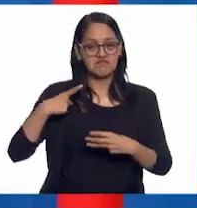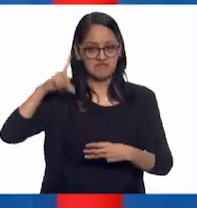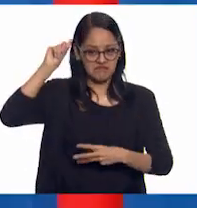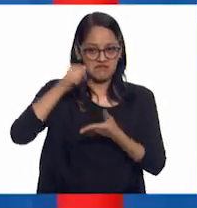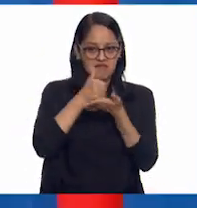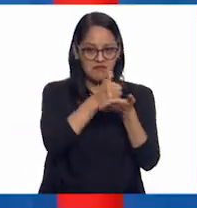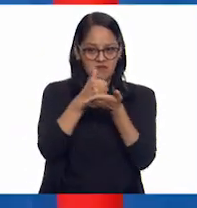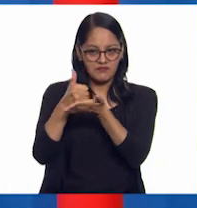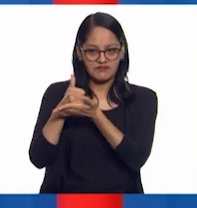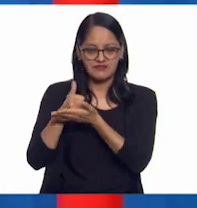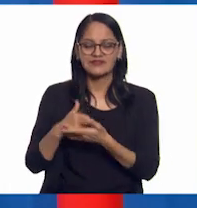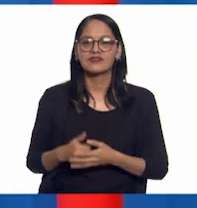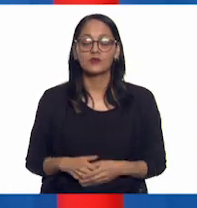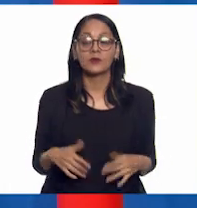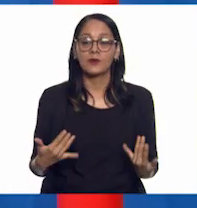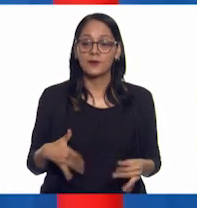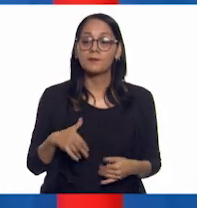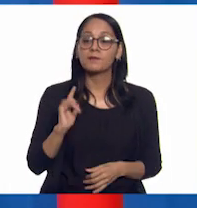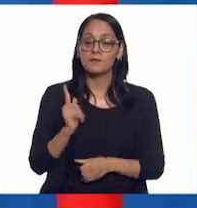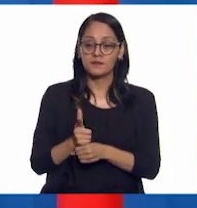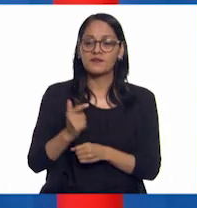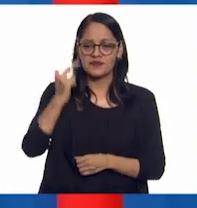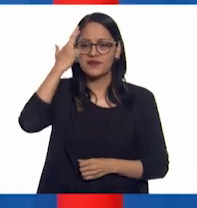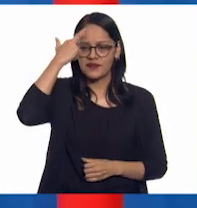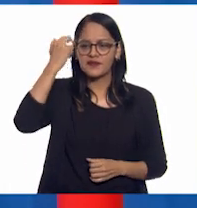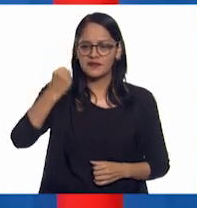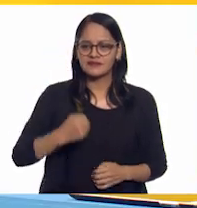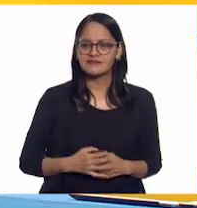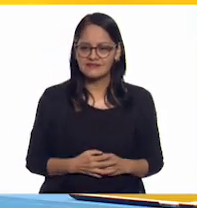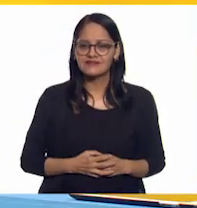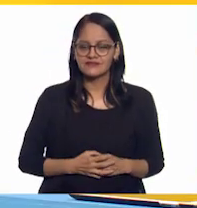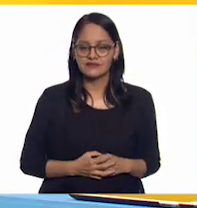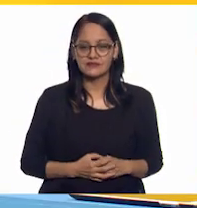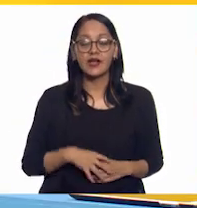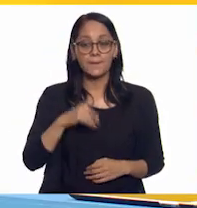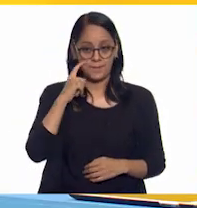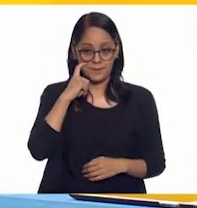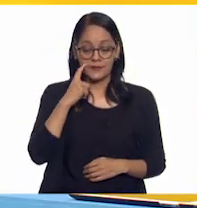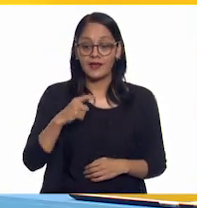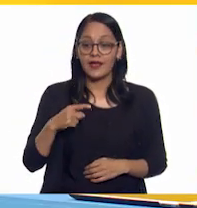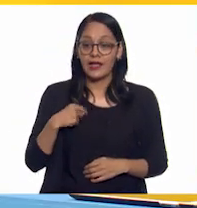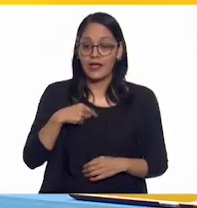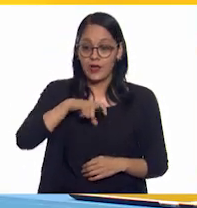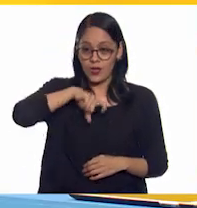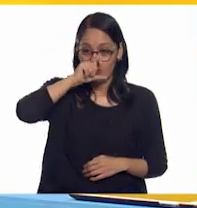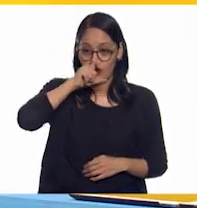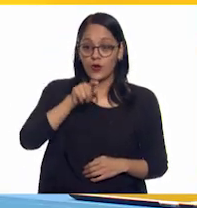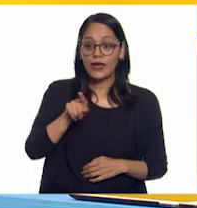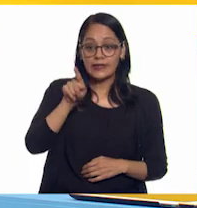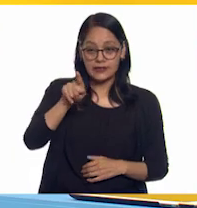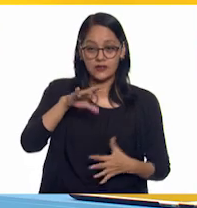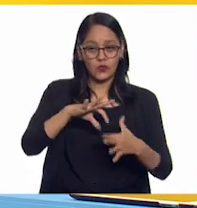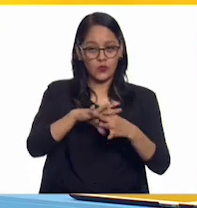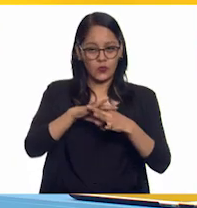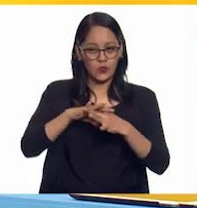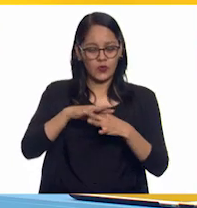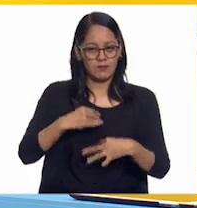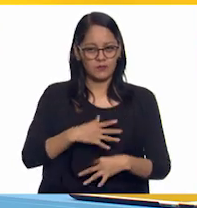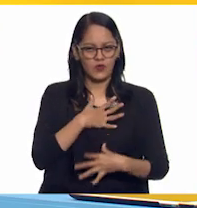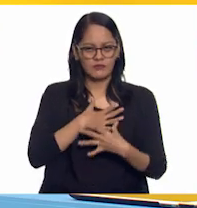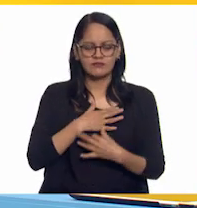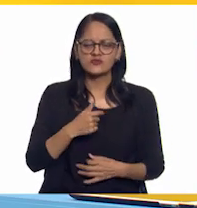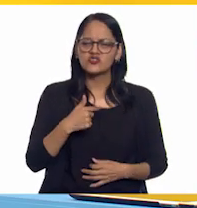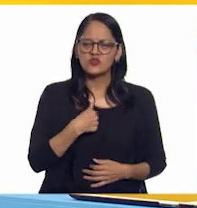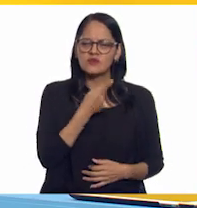No lo he visto de esa forma, pero sí, tienes mucha razón. El vínculo emocional que tienes con Lolo, aunque tú mismo digas